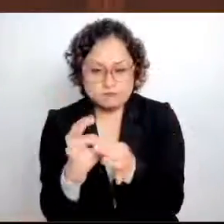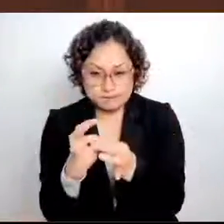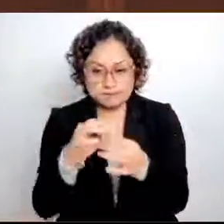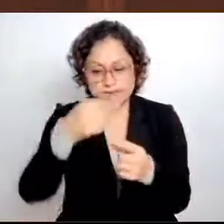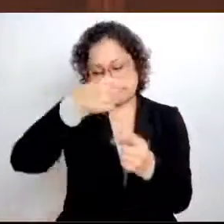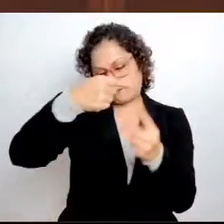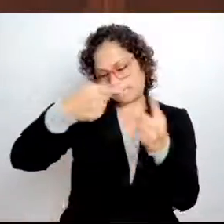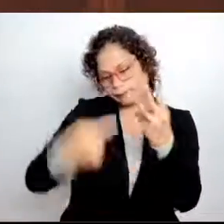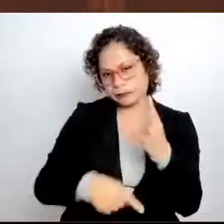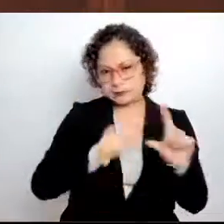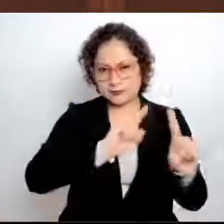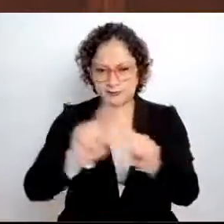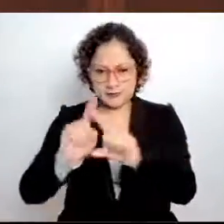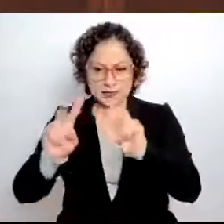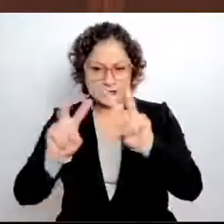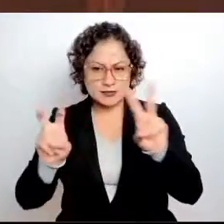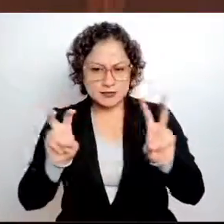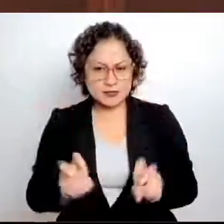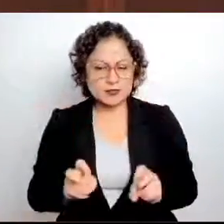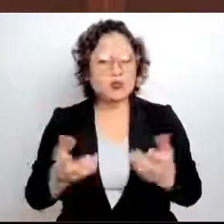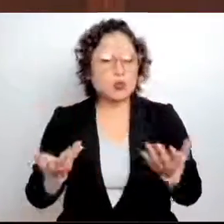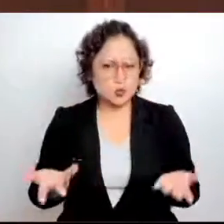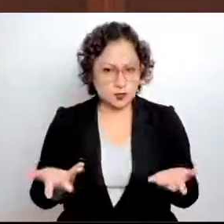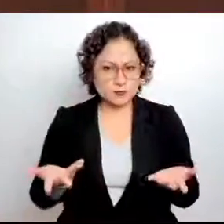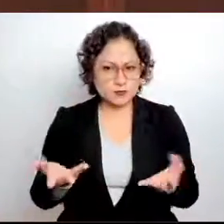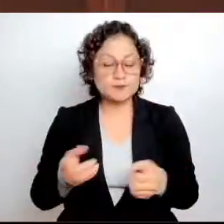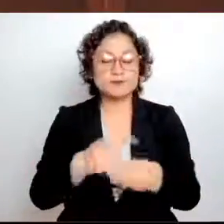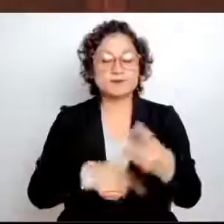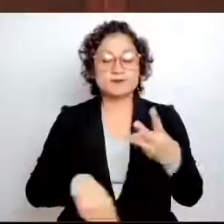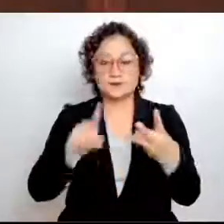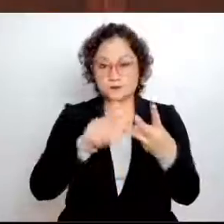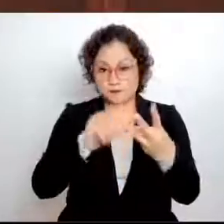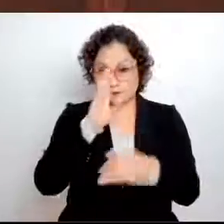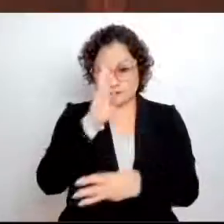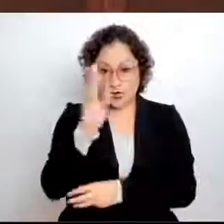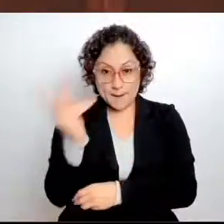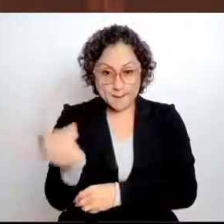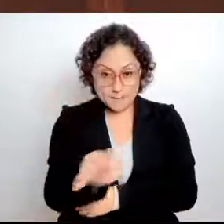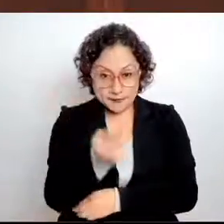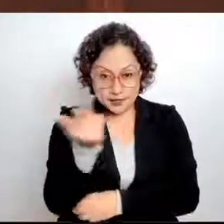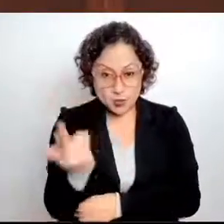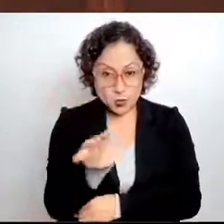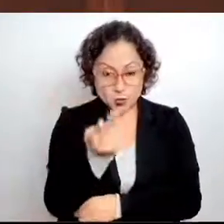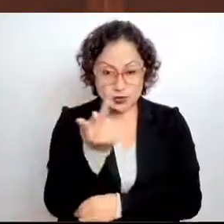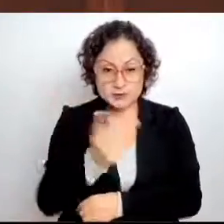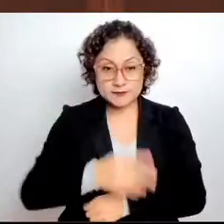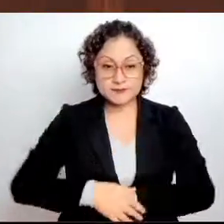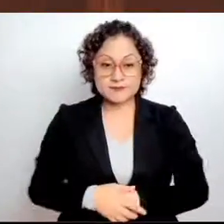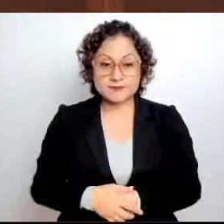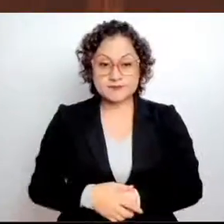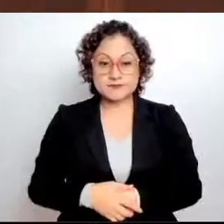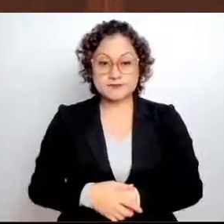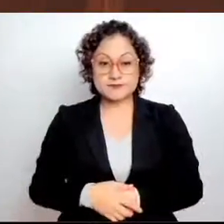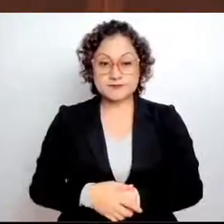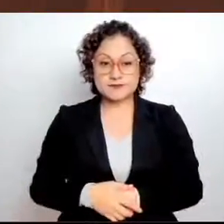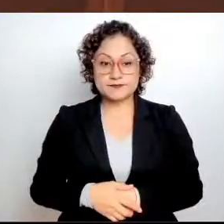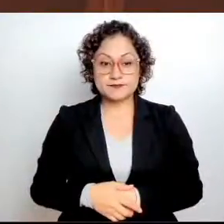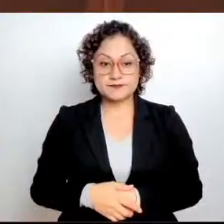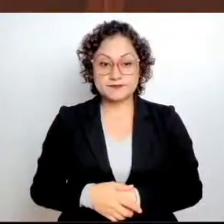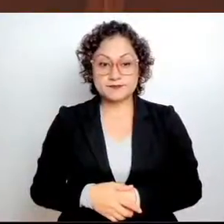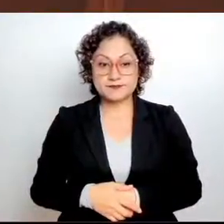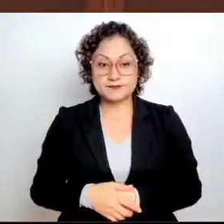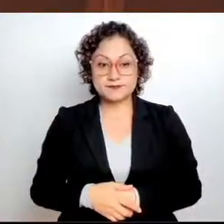señor secretario? Y de igual forma, la tercera pregunta sería, ¿cómo se